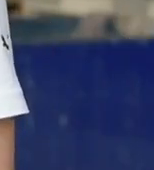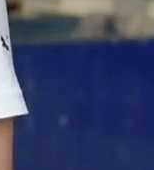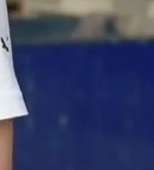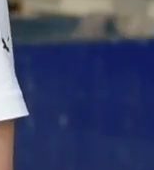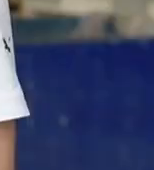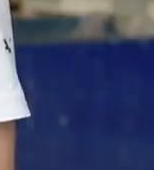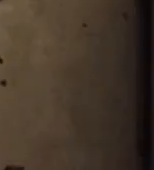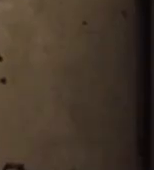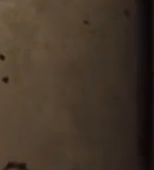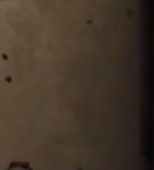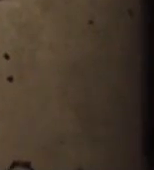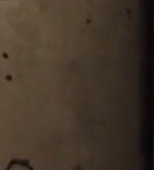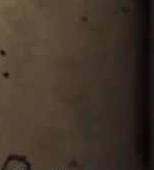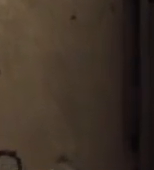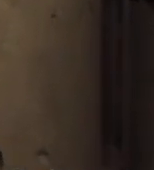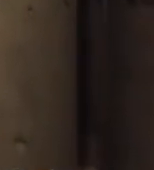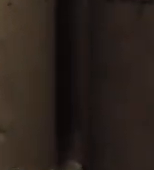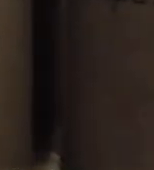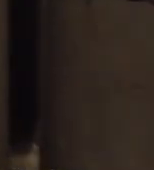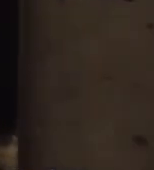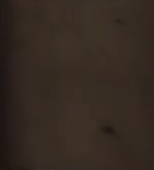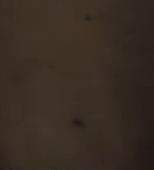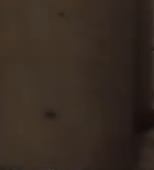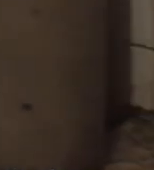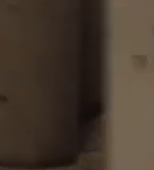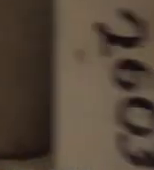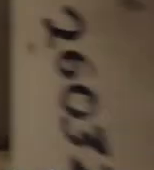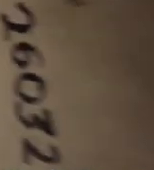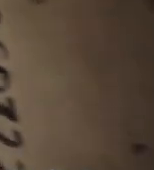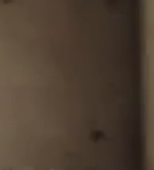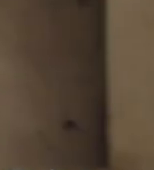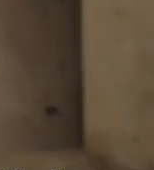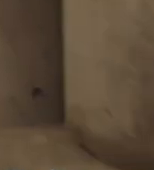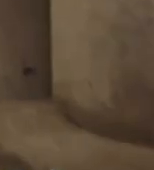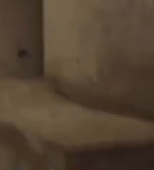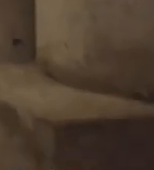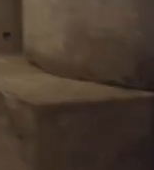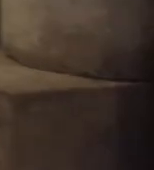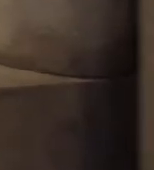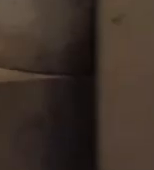con el Instituto de Ingeniería para poder desarrollarlo y llevarlo a cabo lo más pronto posible.